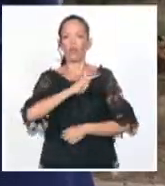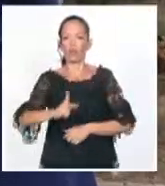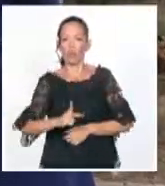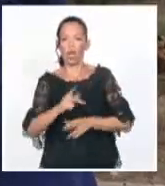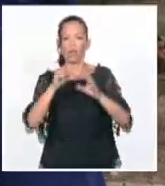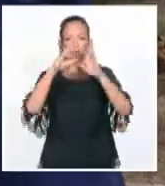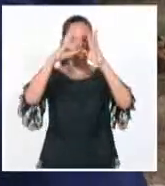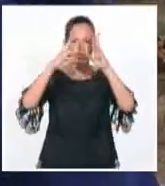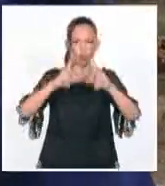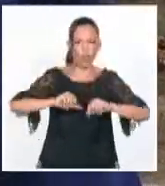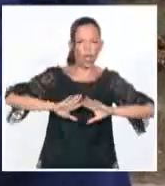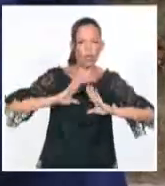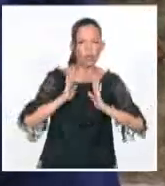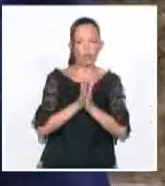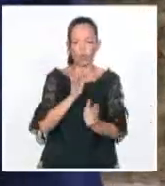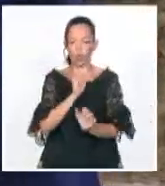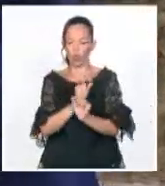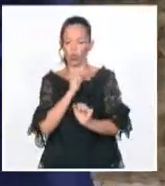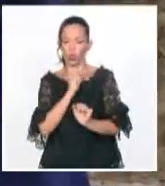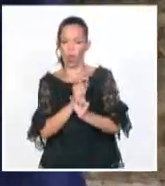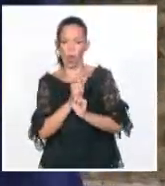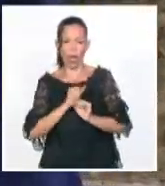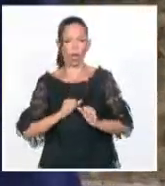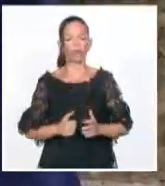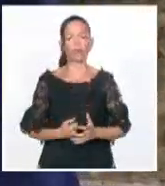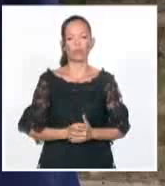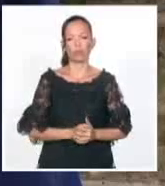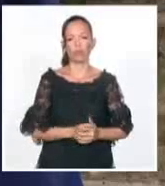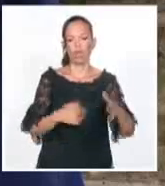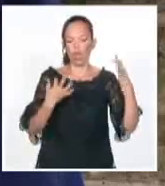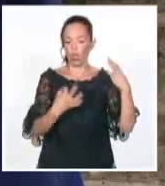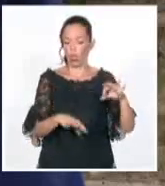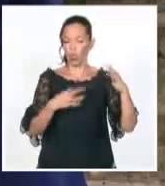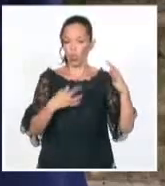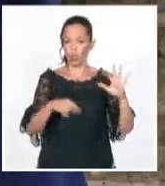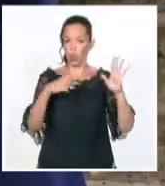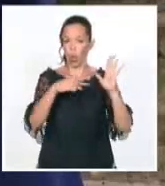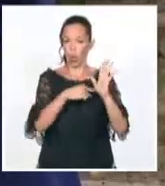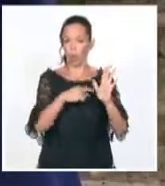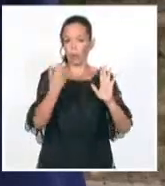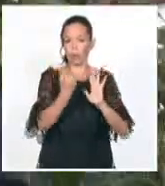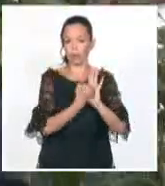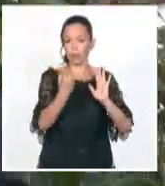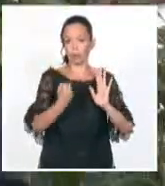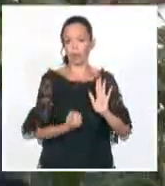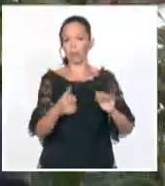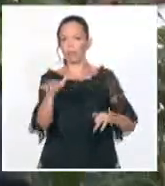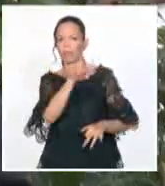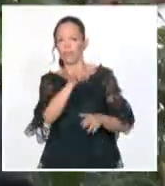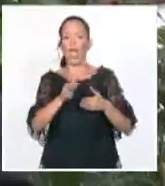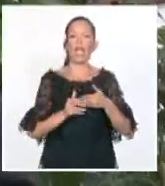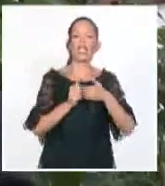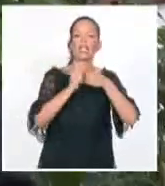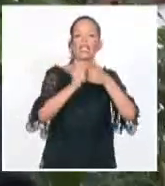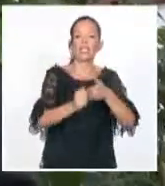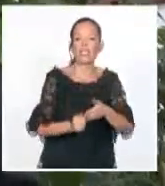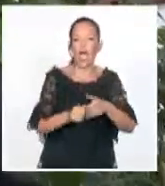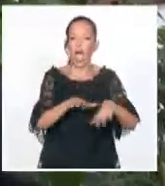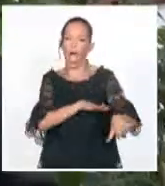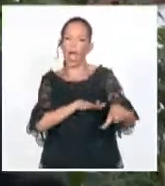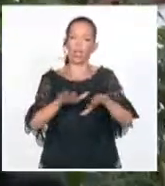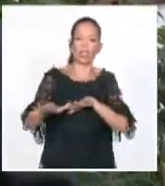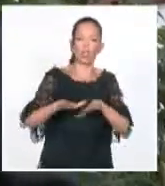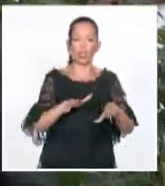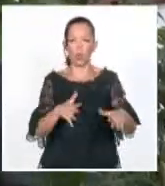implementación del Consenso de Montevideo, documento que constituye una hoja de ruta para la acción en temas de